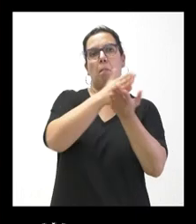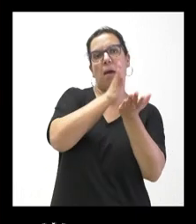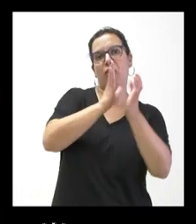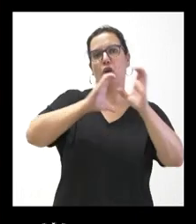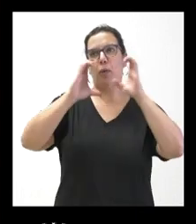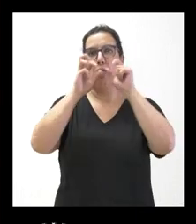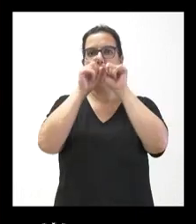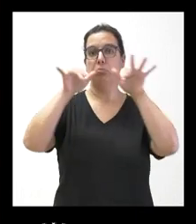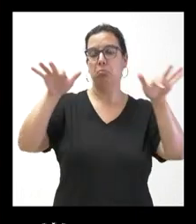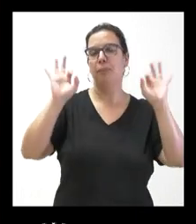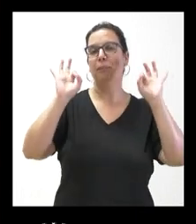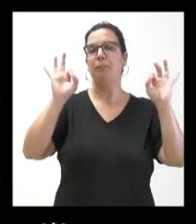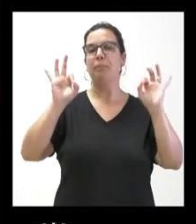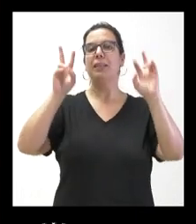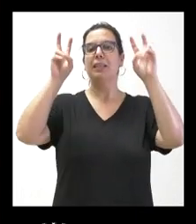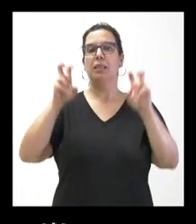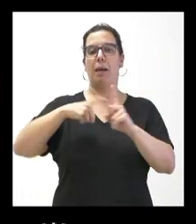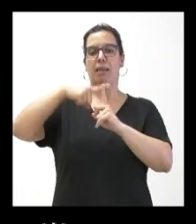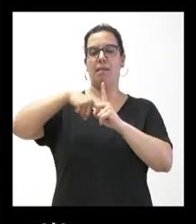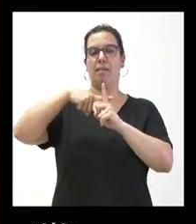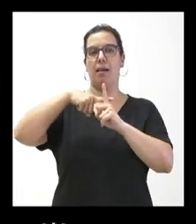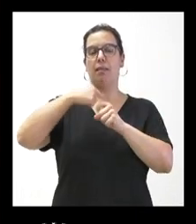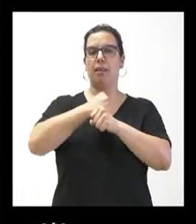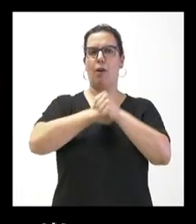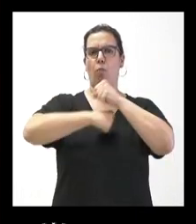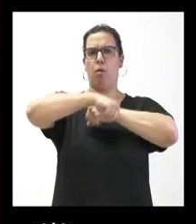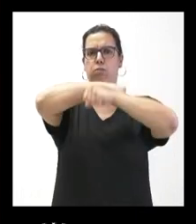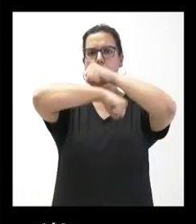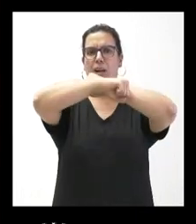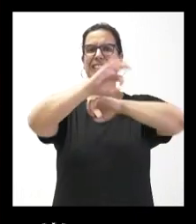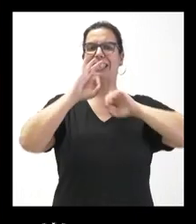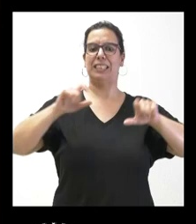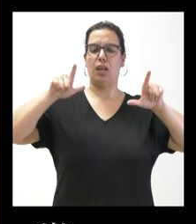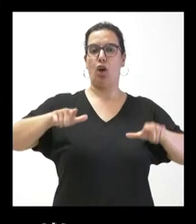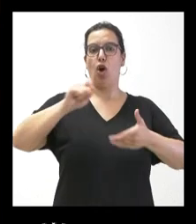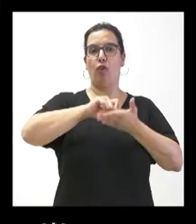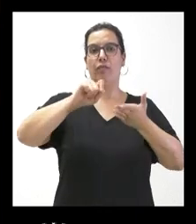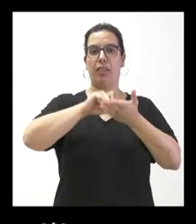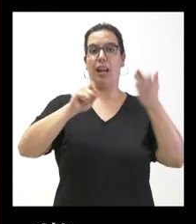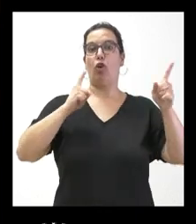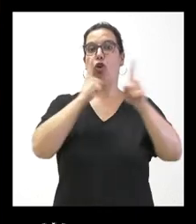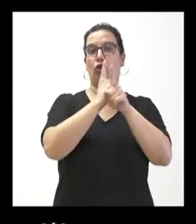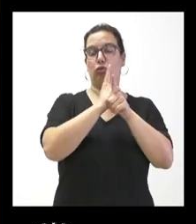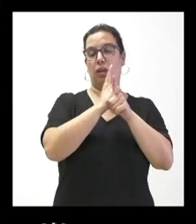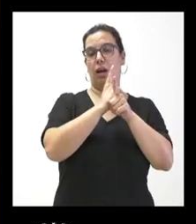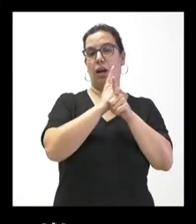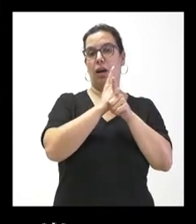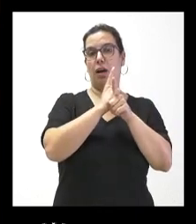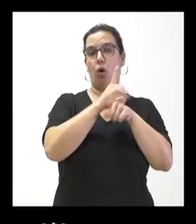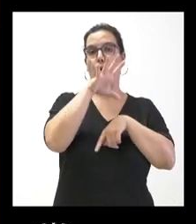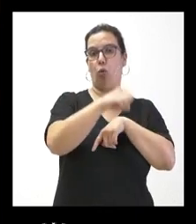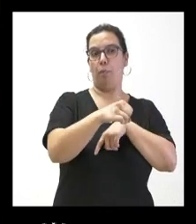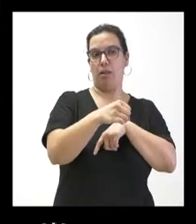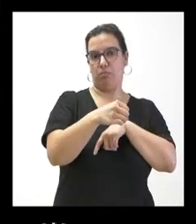comunicación el nivel de trabajo, el volumen de trabajo de las oficinas antiocupa que ponían hace unas